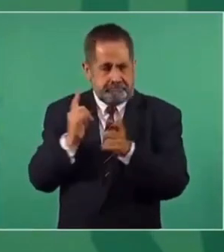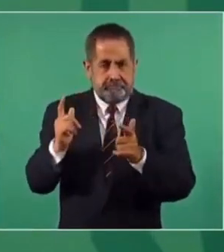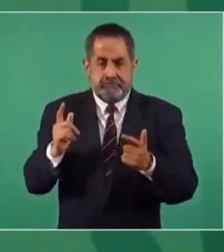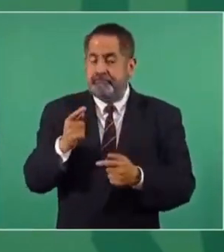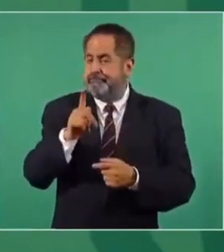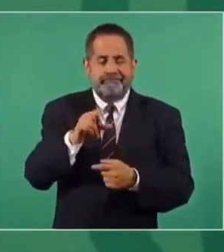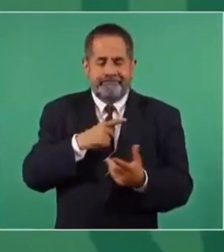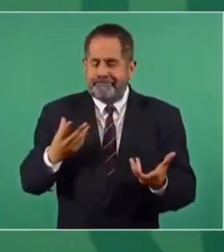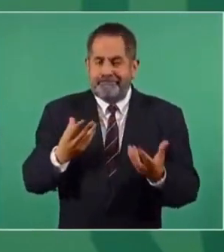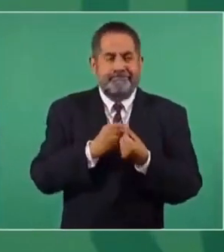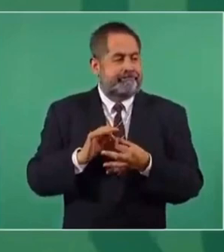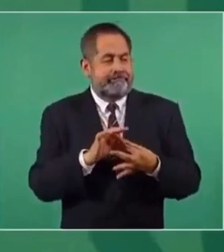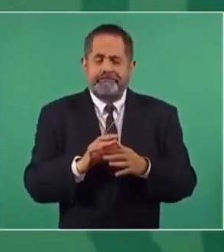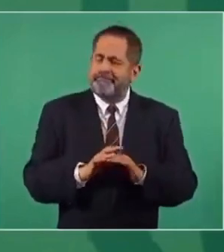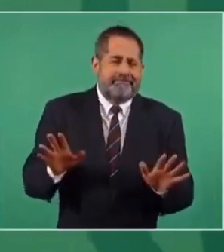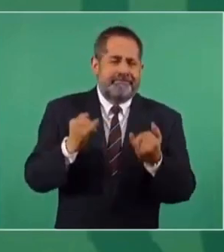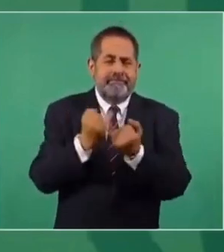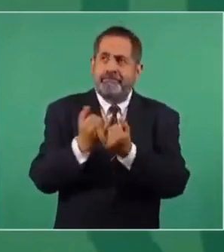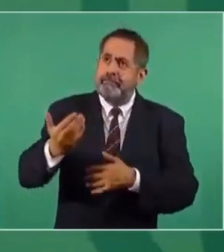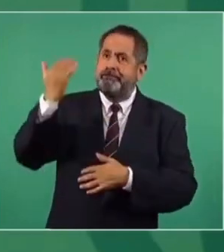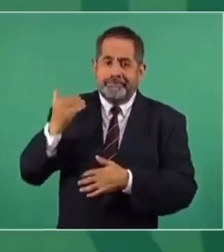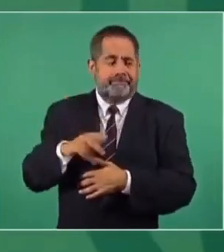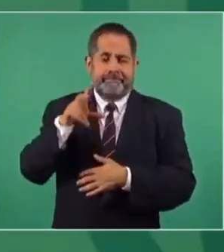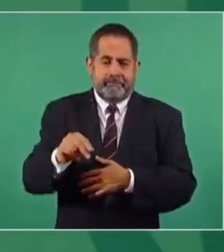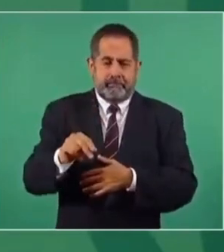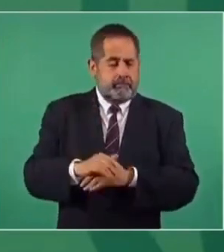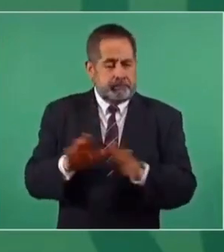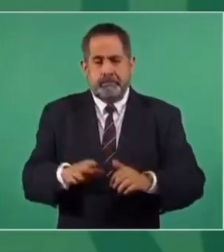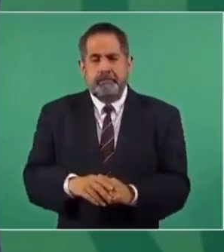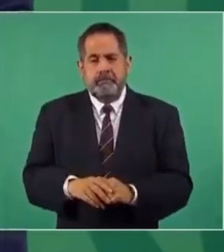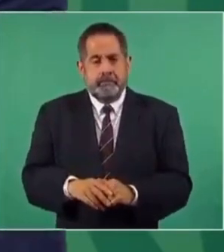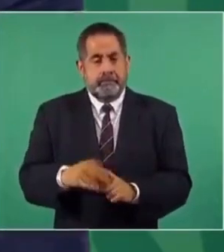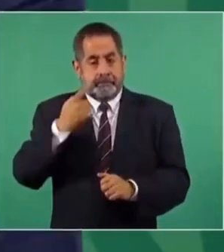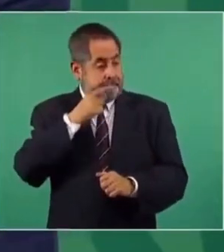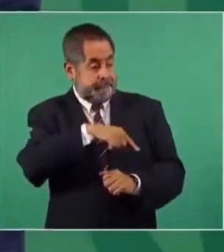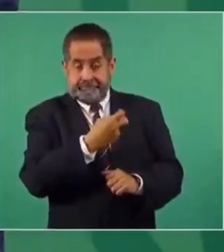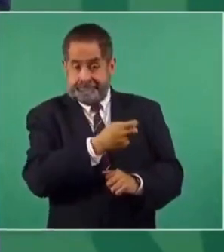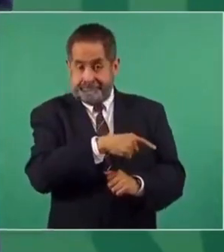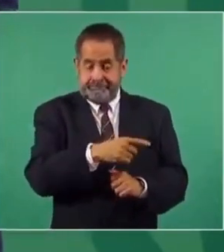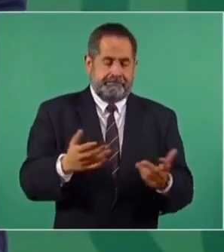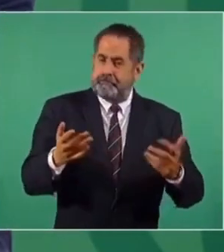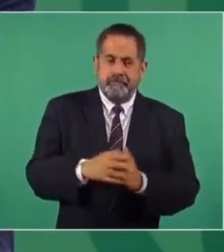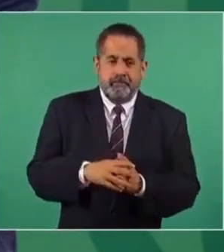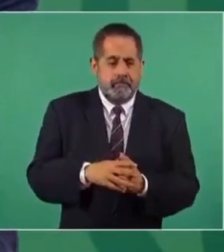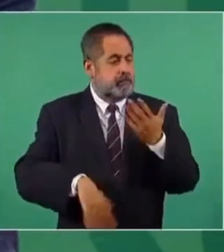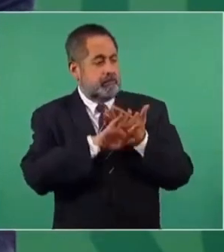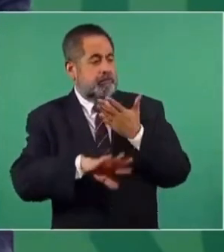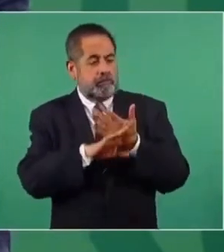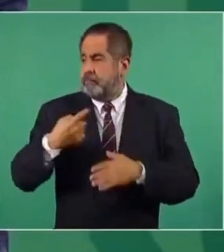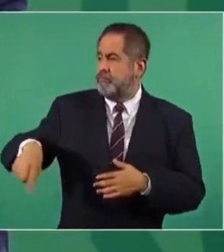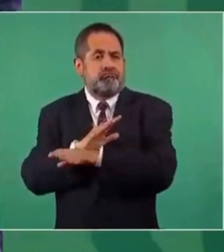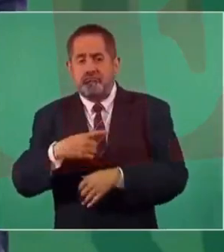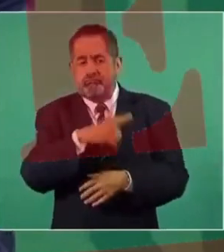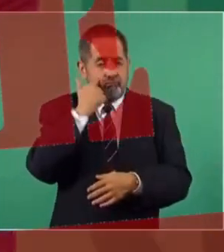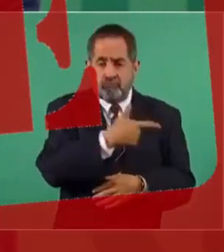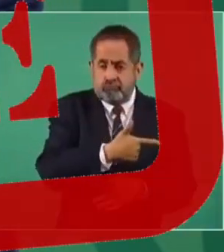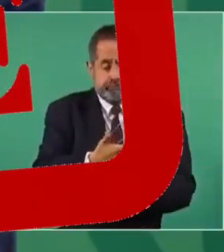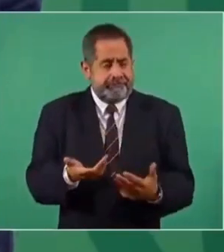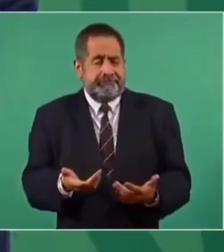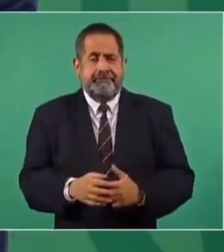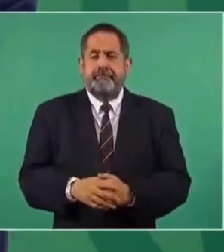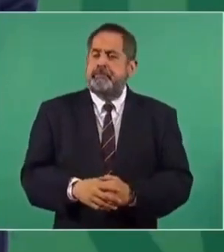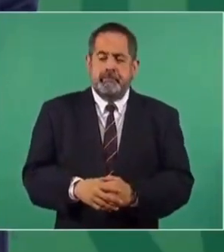ya no es el tiempo de antes. Además, estos señores están en contra de la transformación del país, están